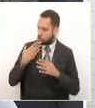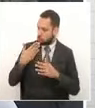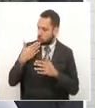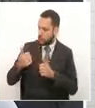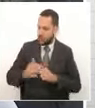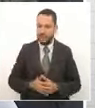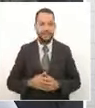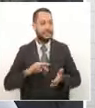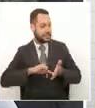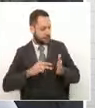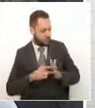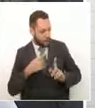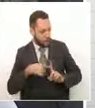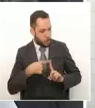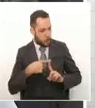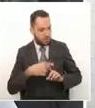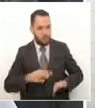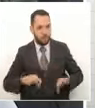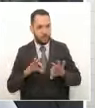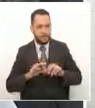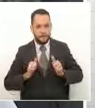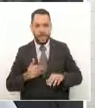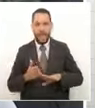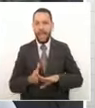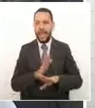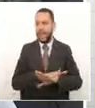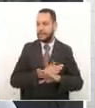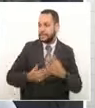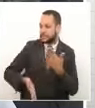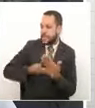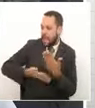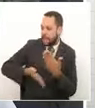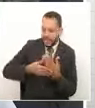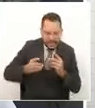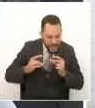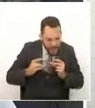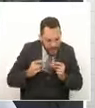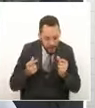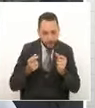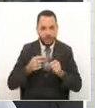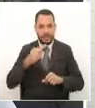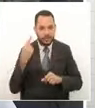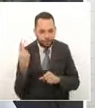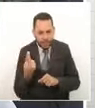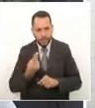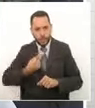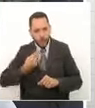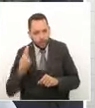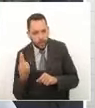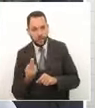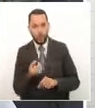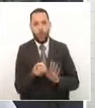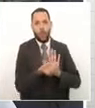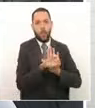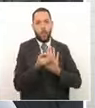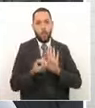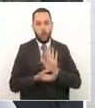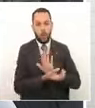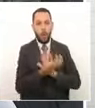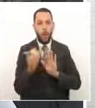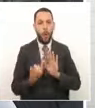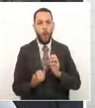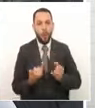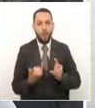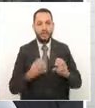noticia y yo se lo pedí a Andrés cuando íbamos a empezar, recalquemos esas cifras. Hoy, por ejemplo, salimos con 0 positivos y